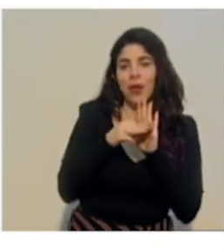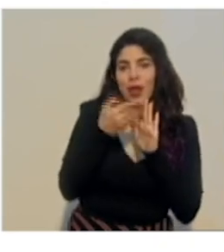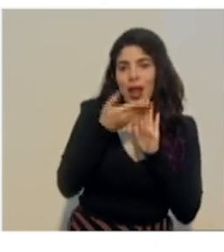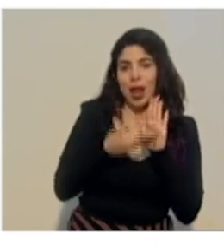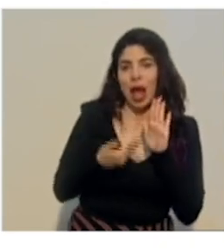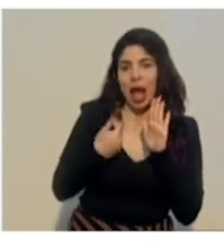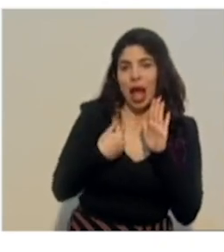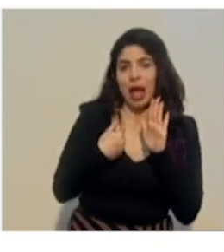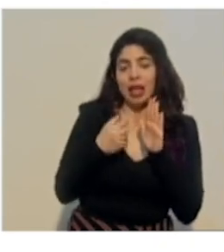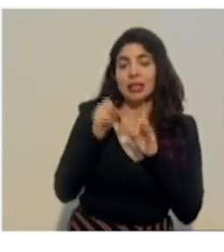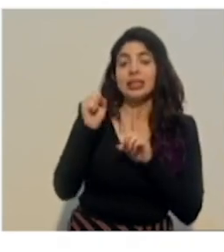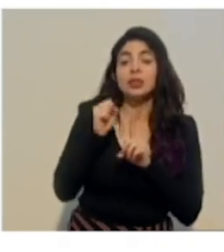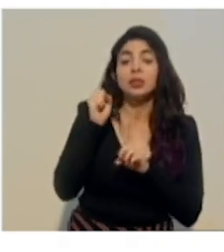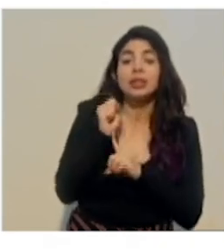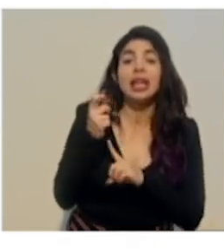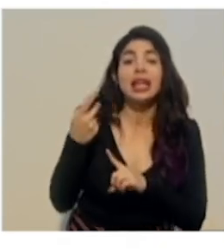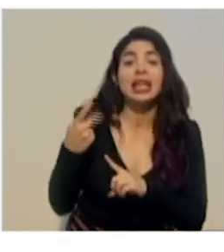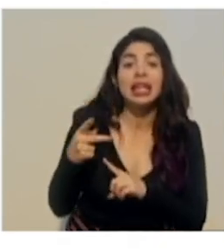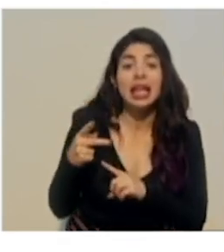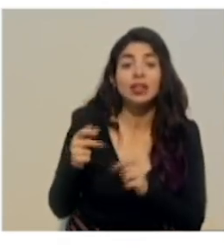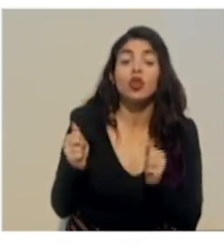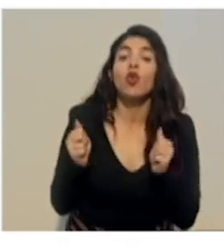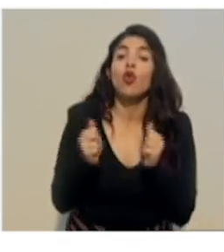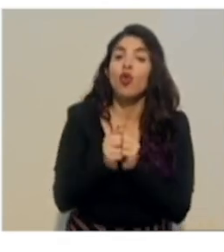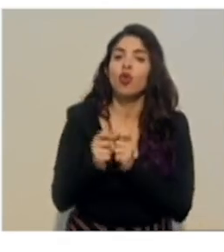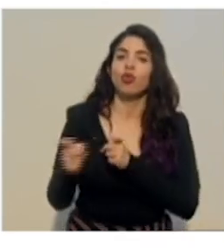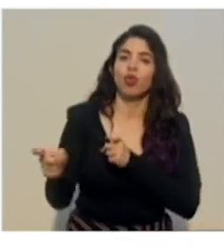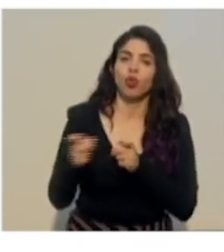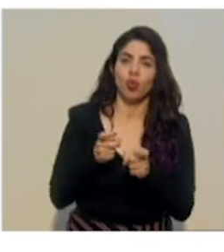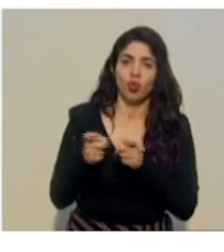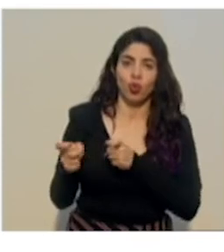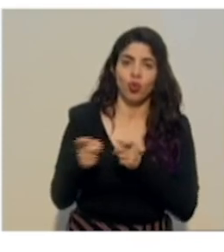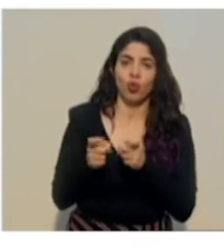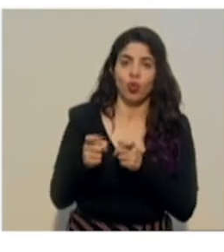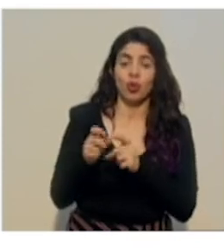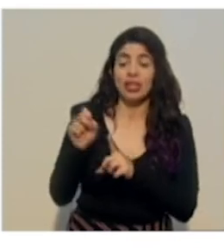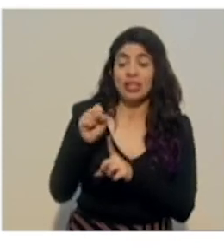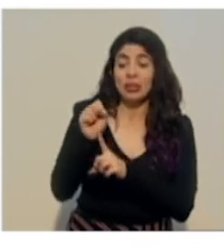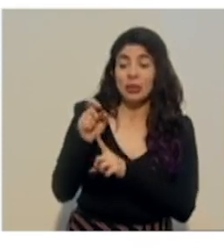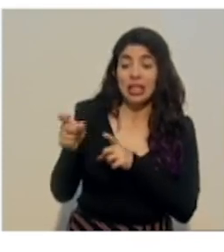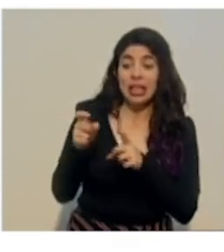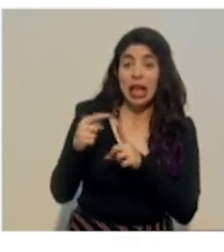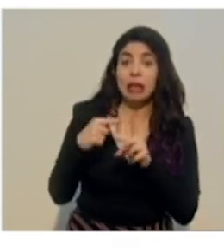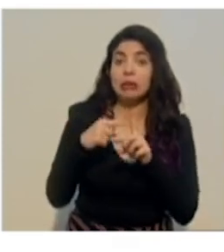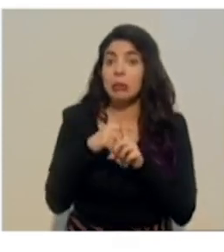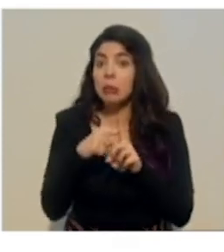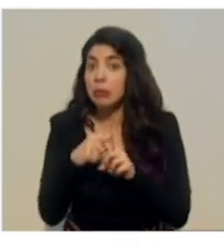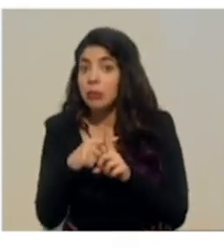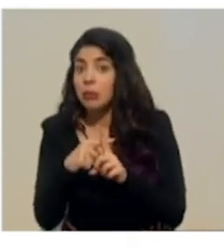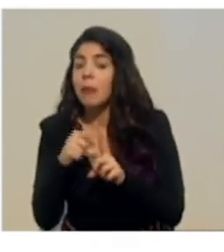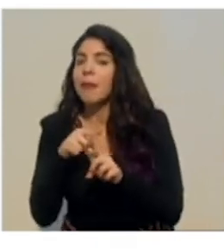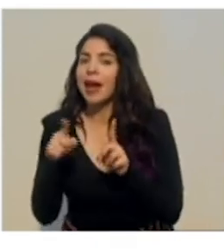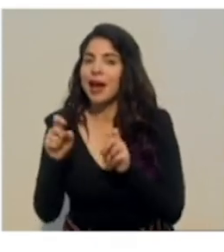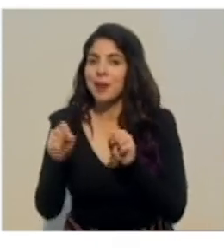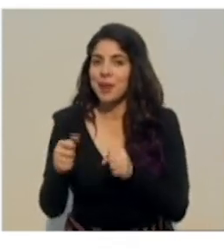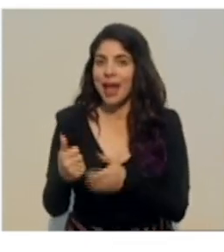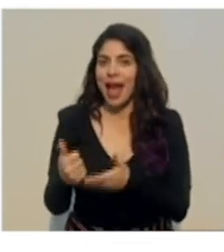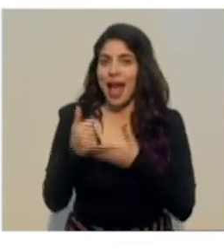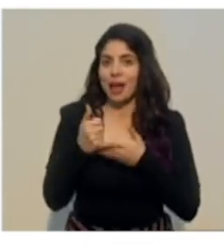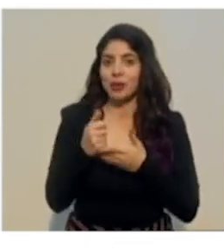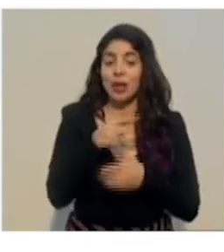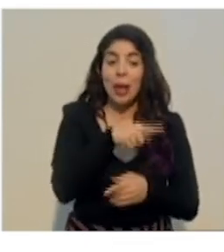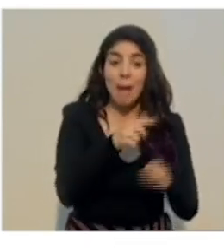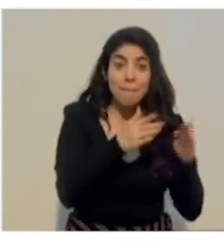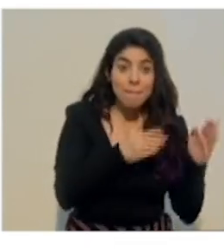riesgo bajo control, escenarios de riesgos moderados que nos permitan, con planes de gestión del